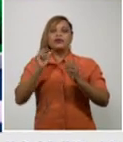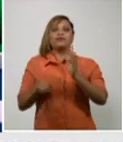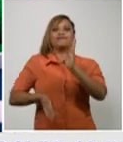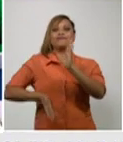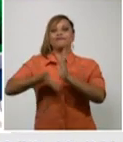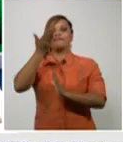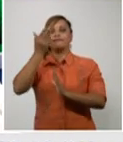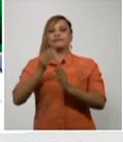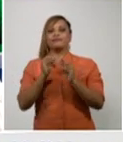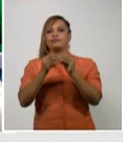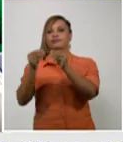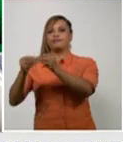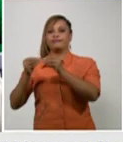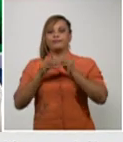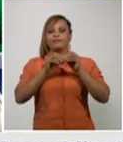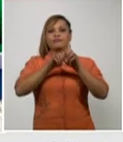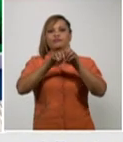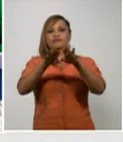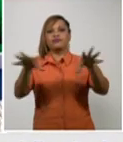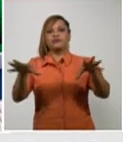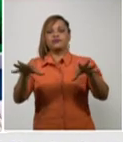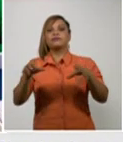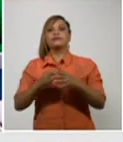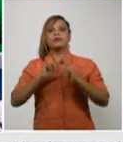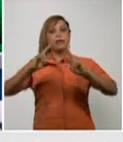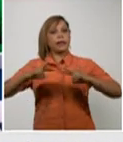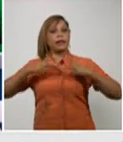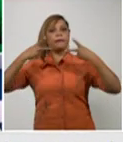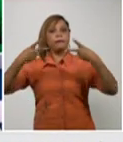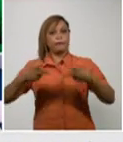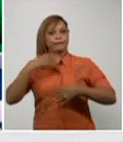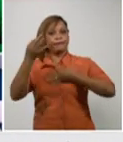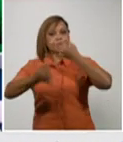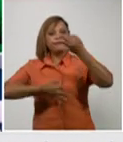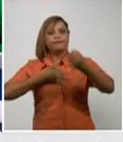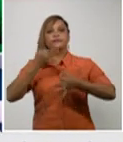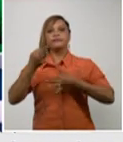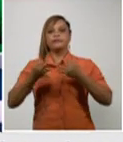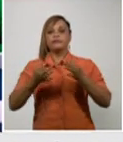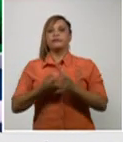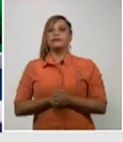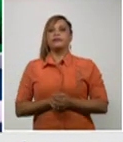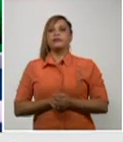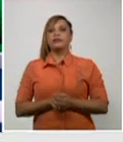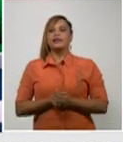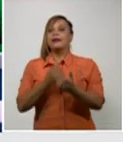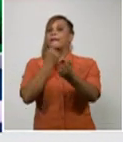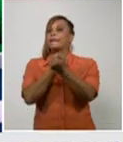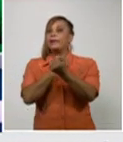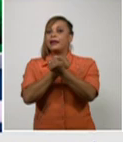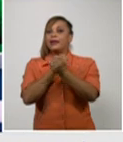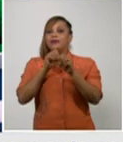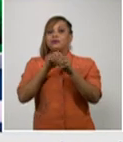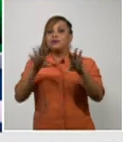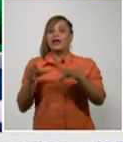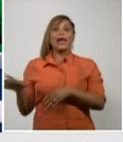transmisión y reitero riesgo de transmisión en toda Cuba